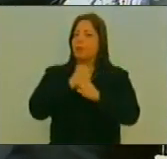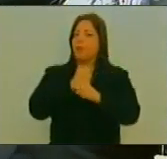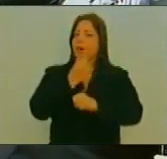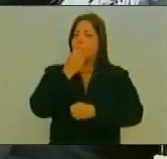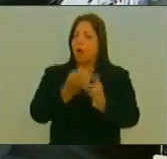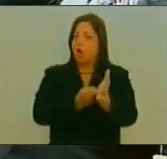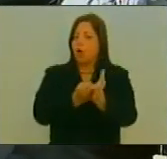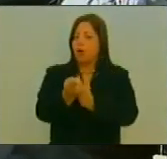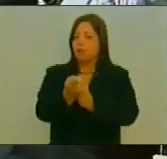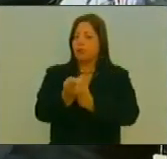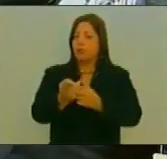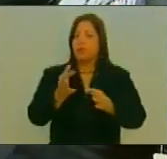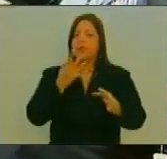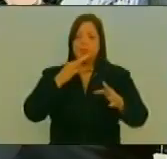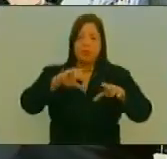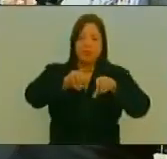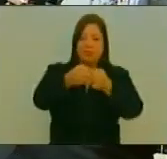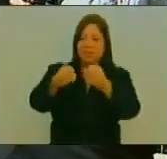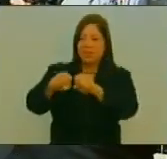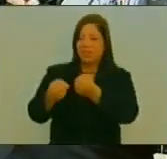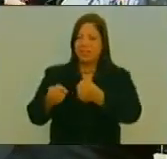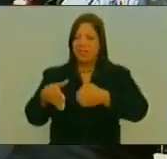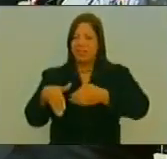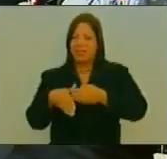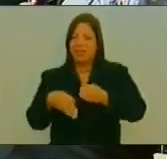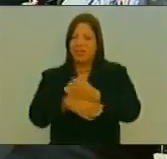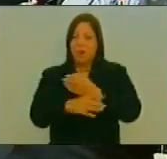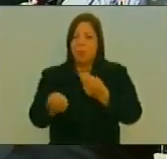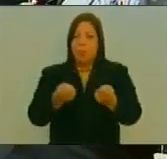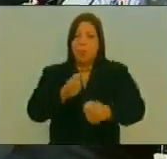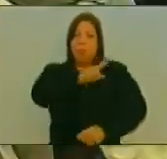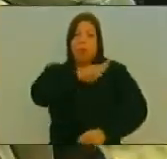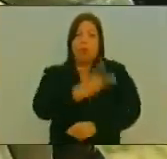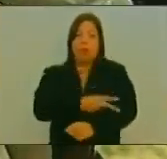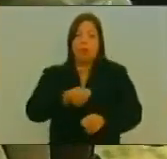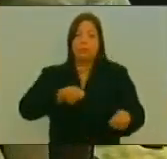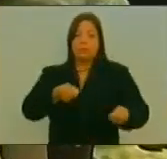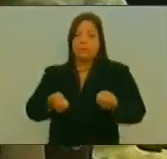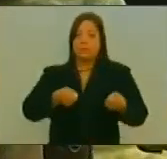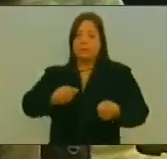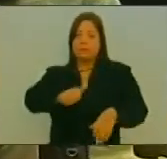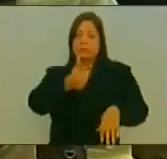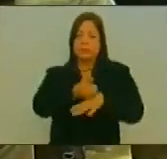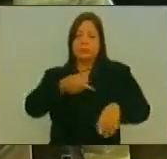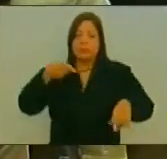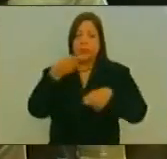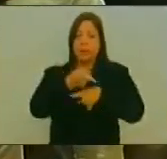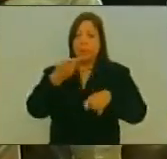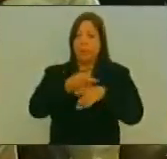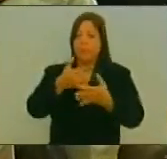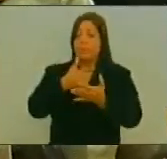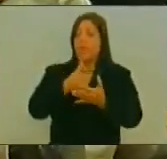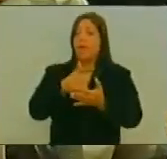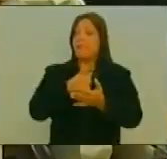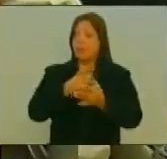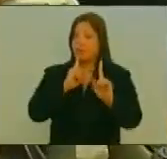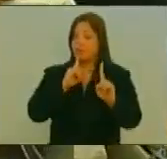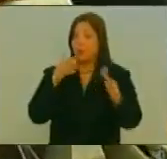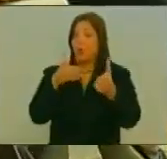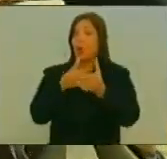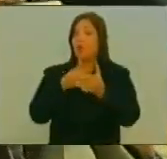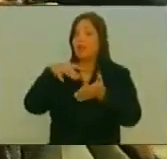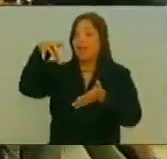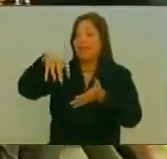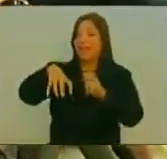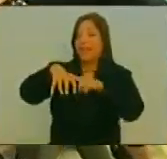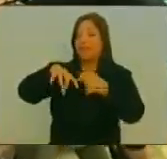Desarticular La estructura de desviación De poder Cuyo objeto Era debilitar al Estado Por una